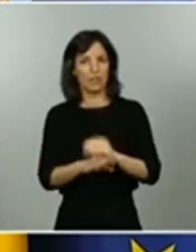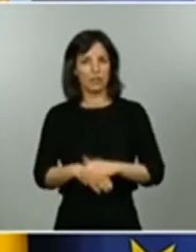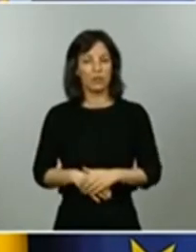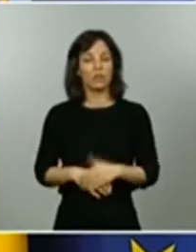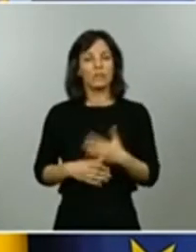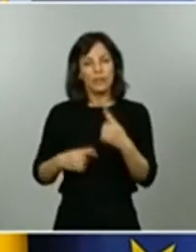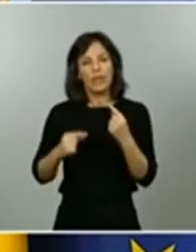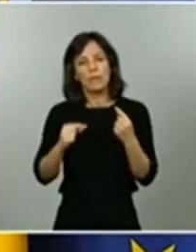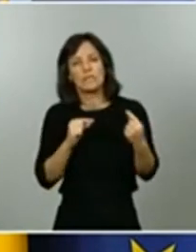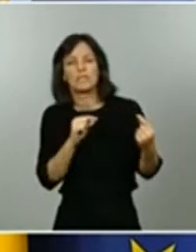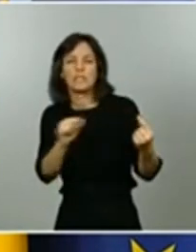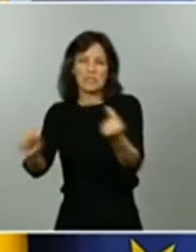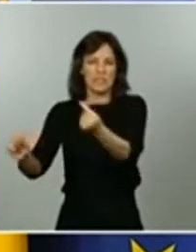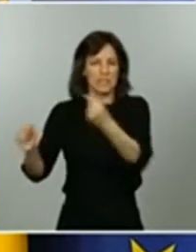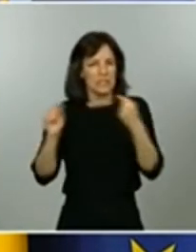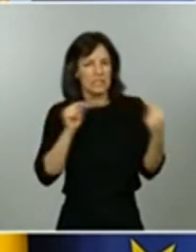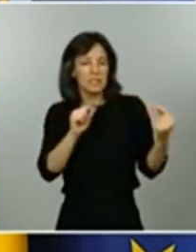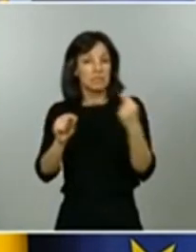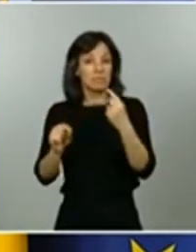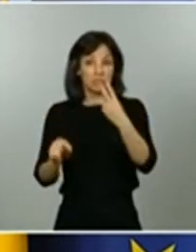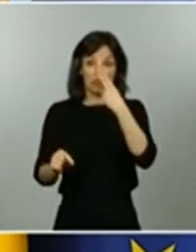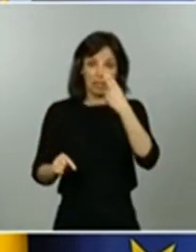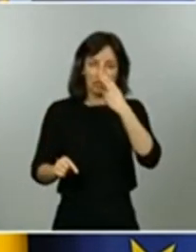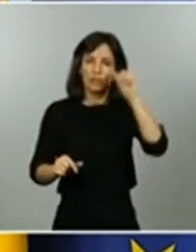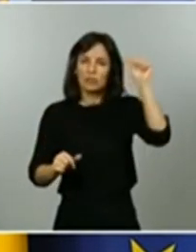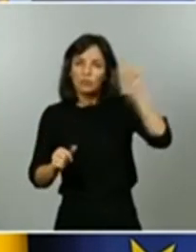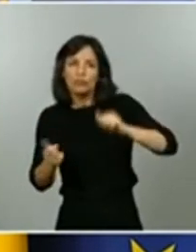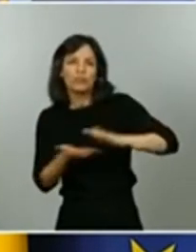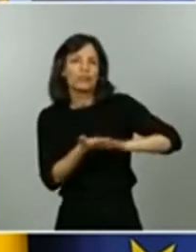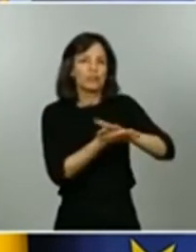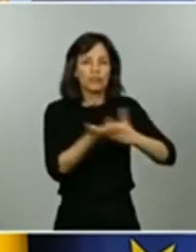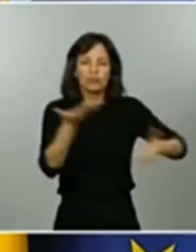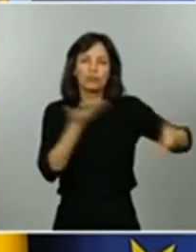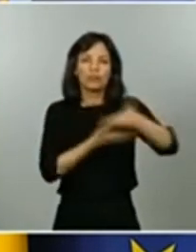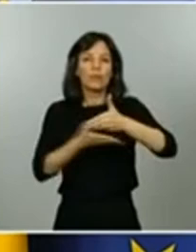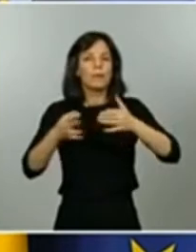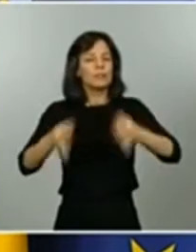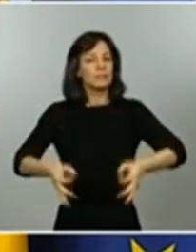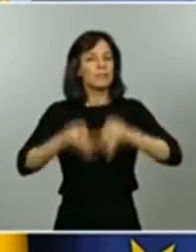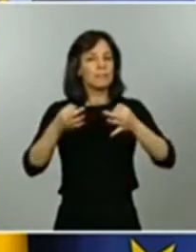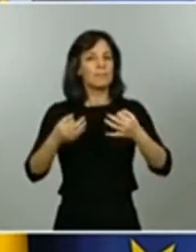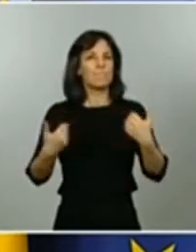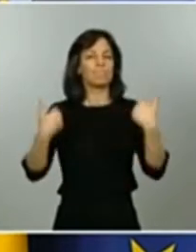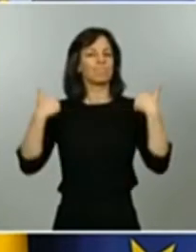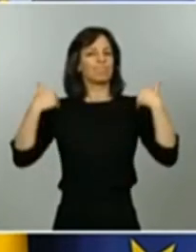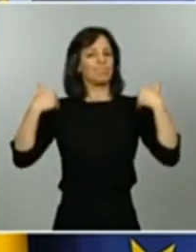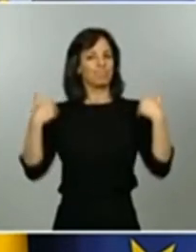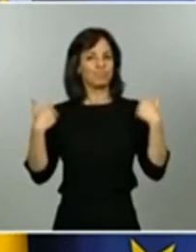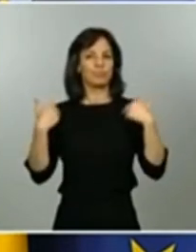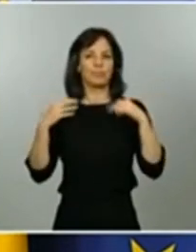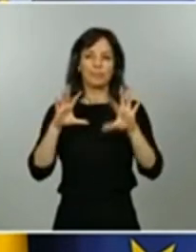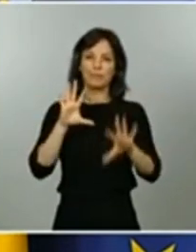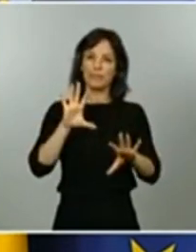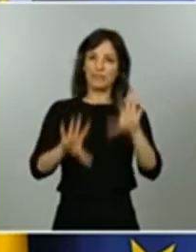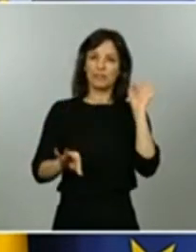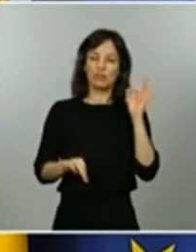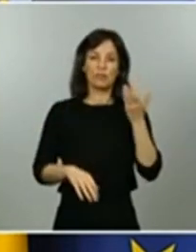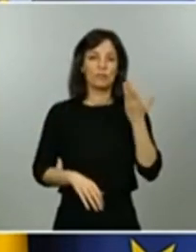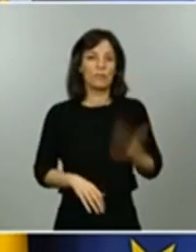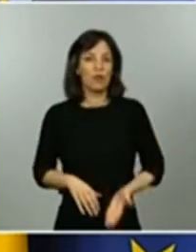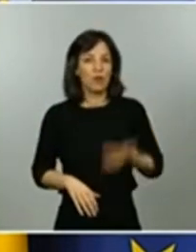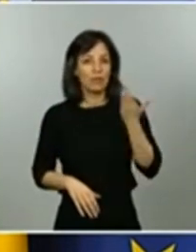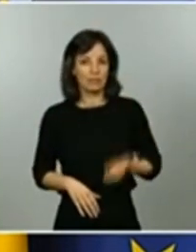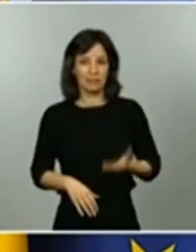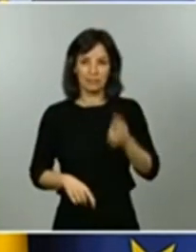intensas muy interesantes también pero siempre cargadas de esa responsabilidad de tener que tomar decisiones importantes a la hora de hacer la